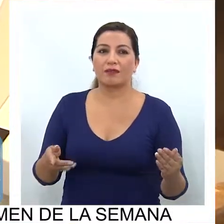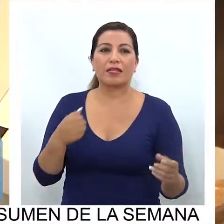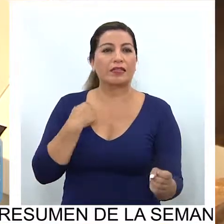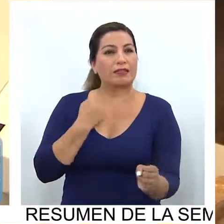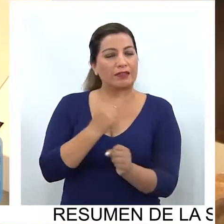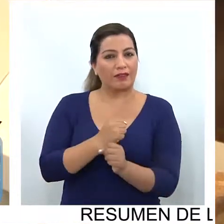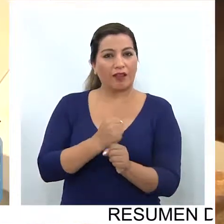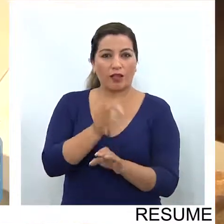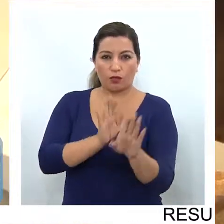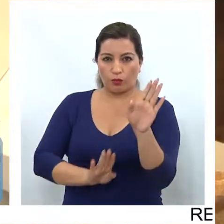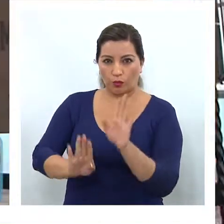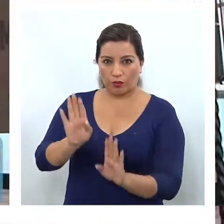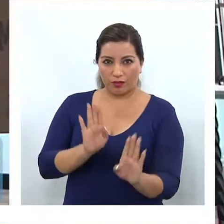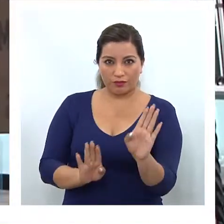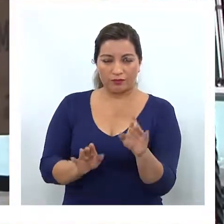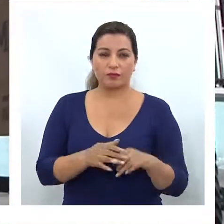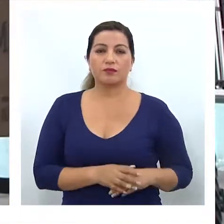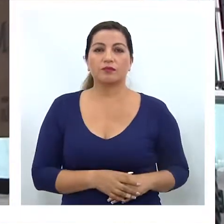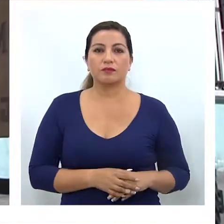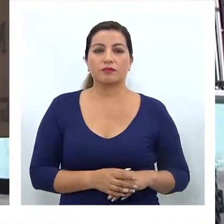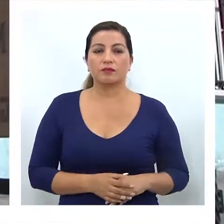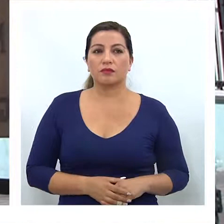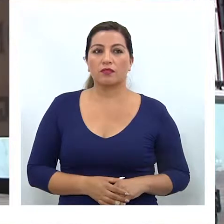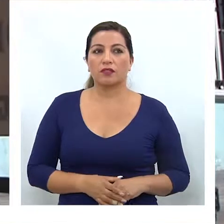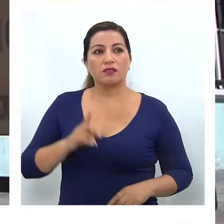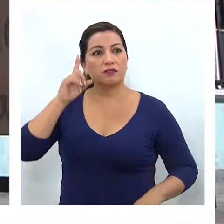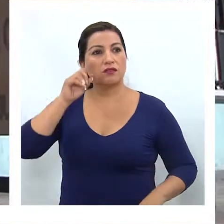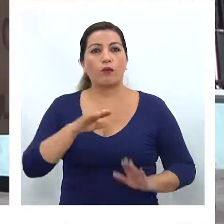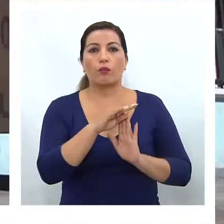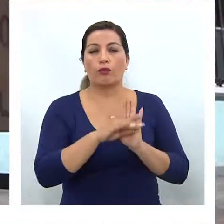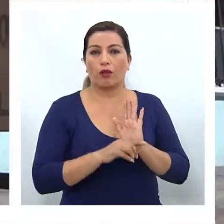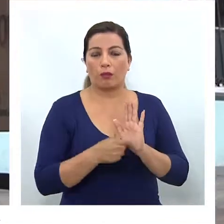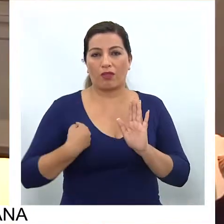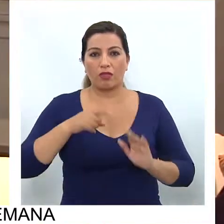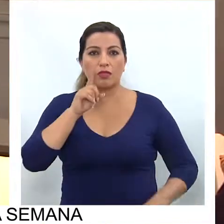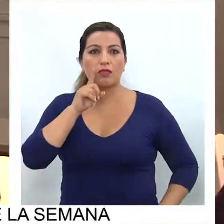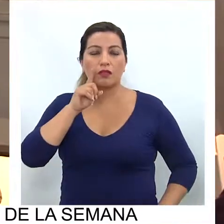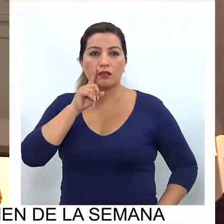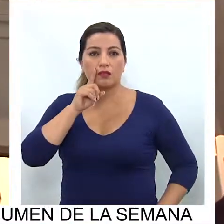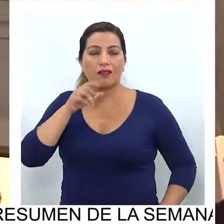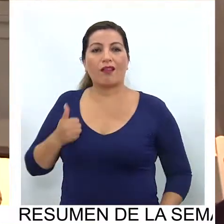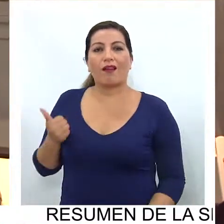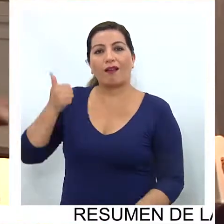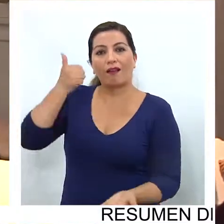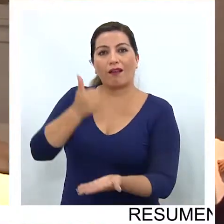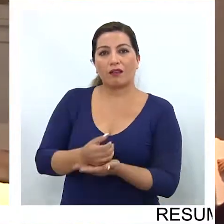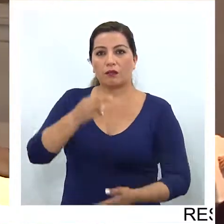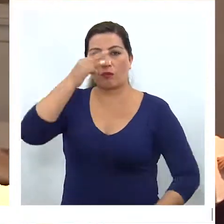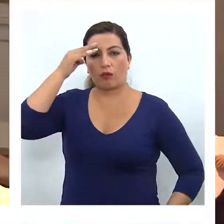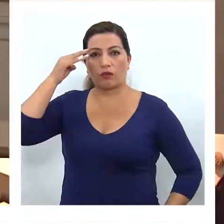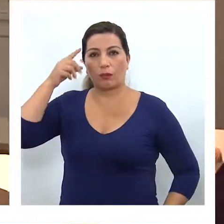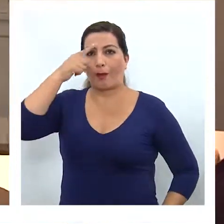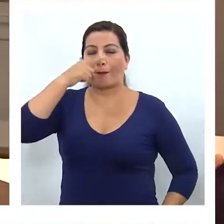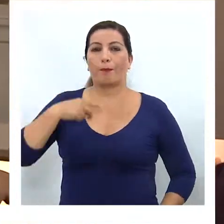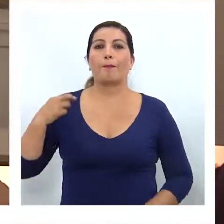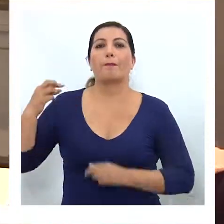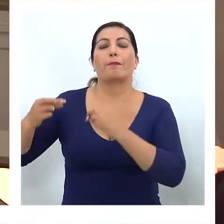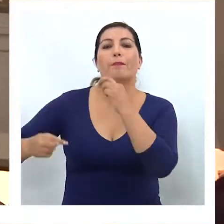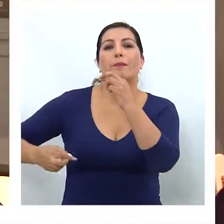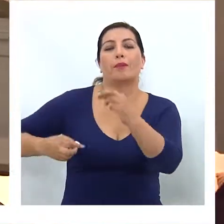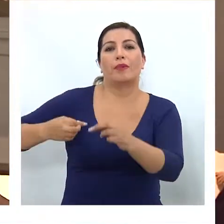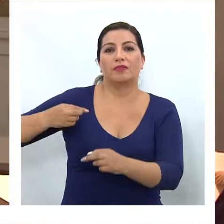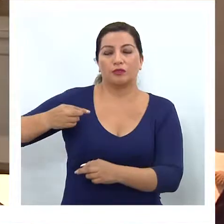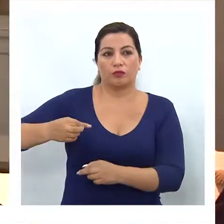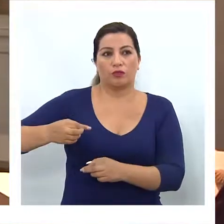el inmueble patrimonial y trabajar en su protección. El ideal es responder al programa que tiene el alcalde respecto del